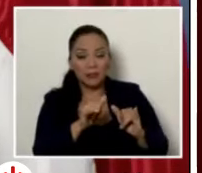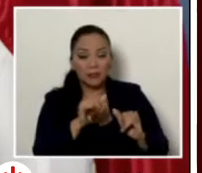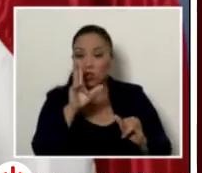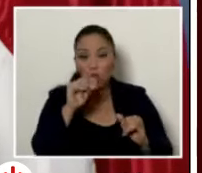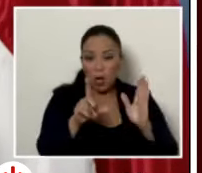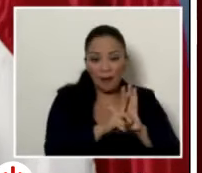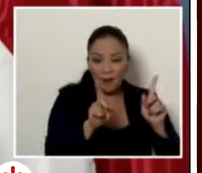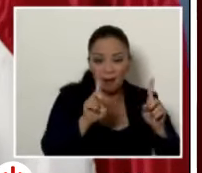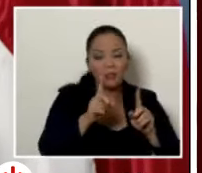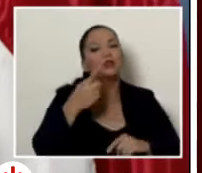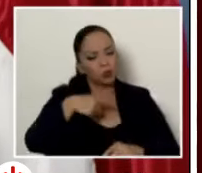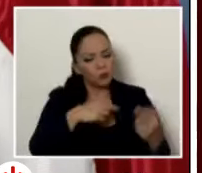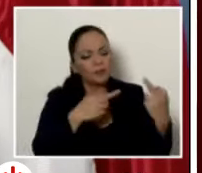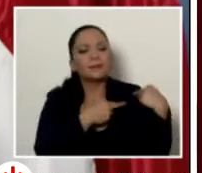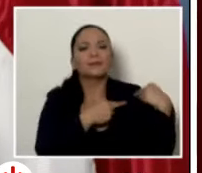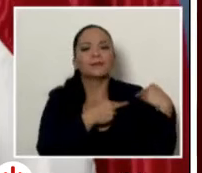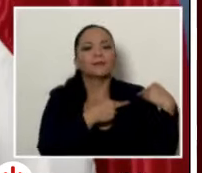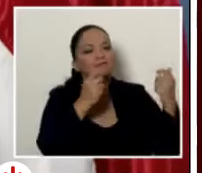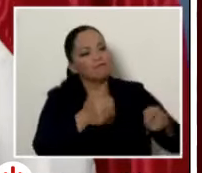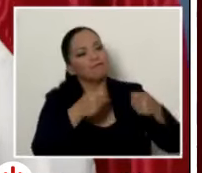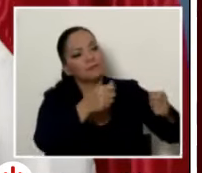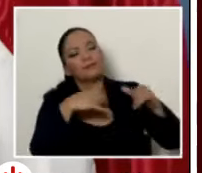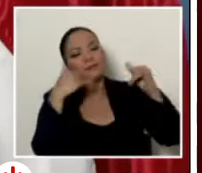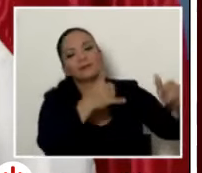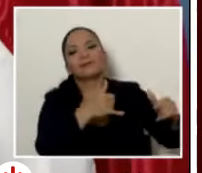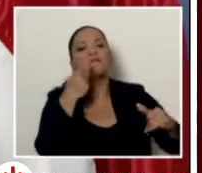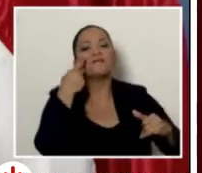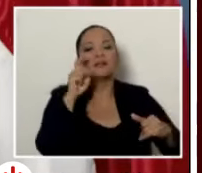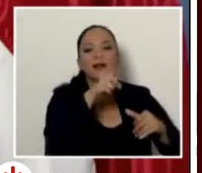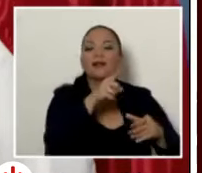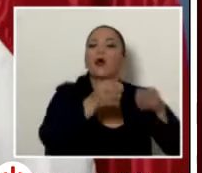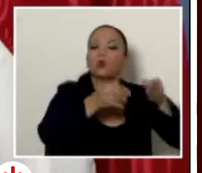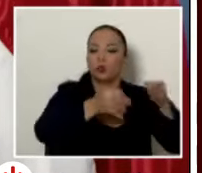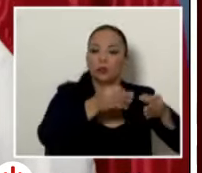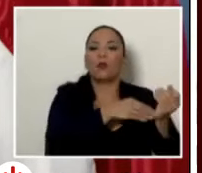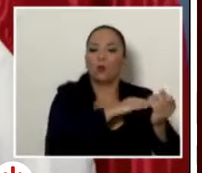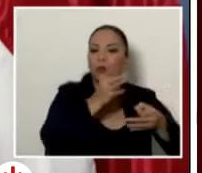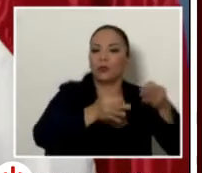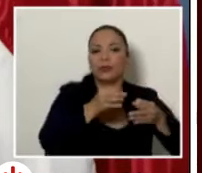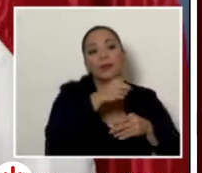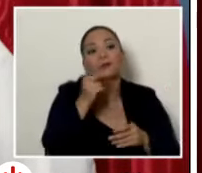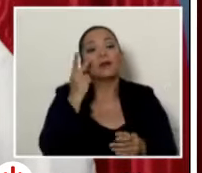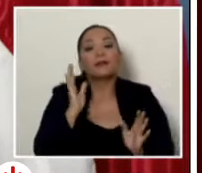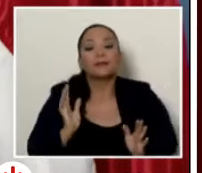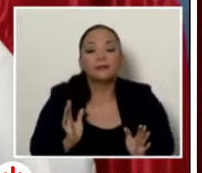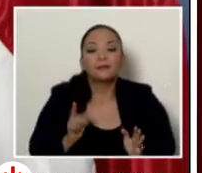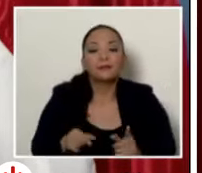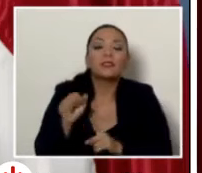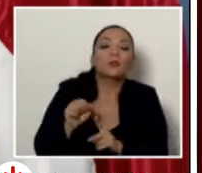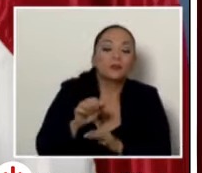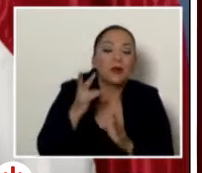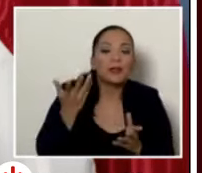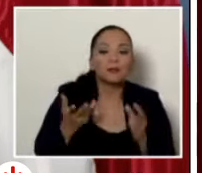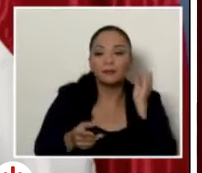corresponderá a la fiscalía y a los juzgados decidir si ese delito había prescrito. Pero métanse,